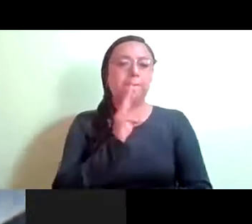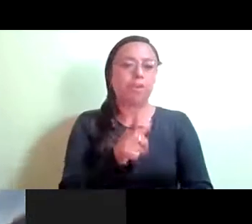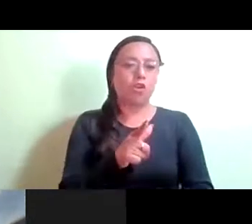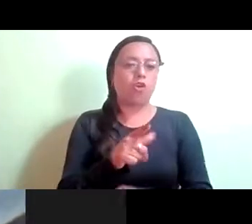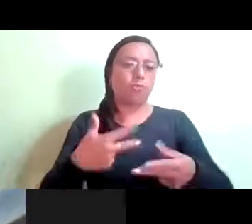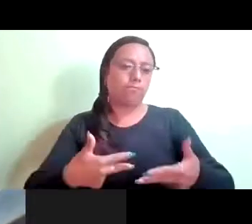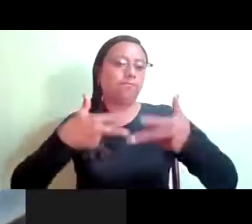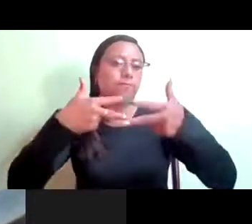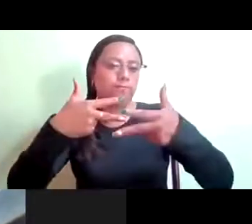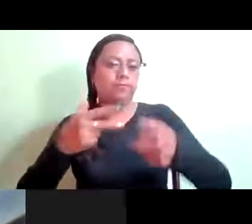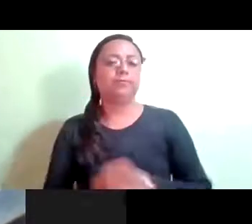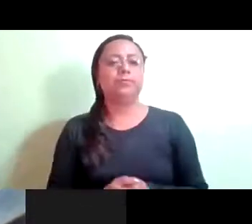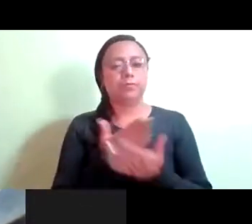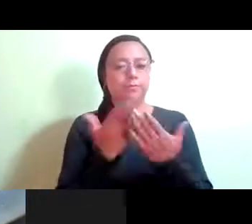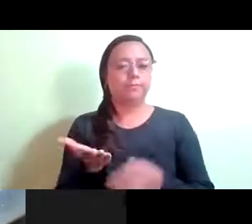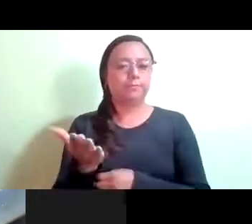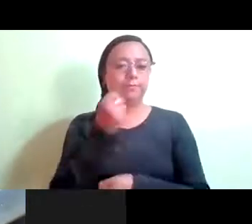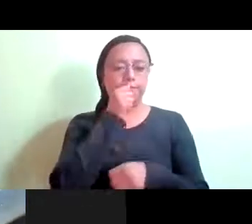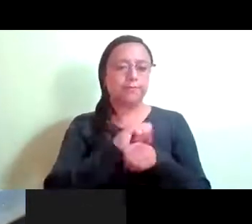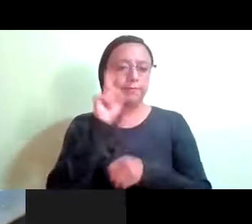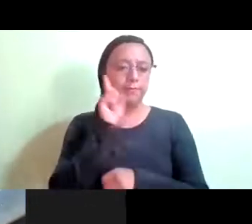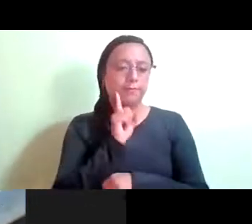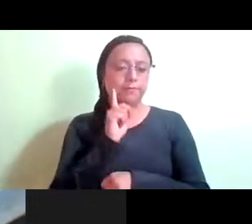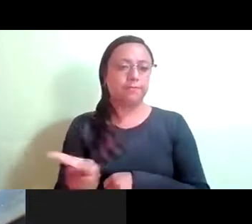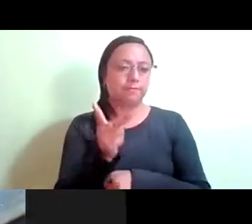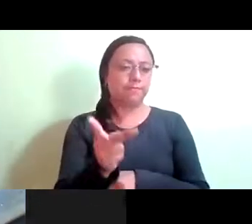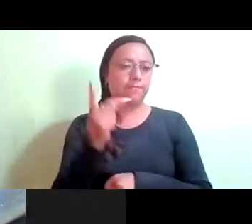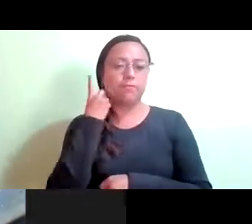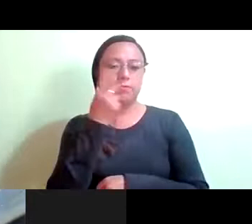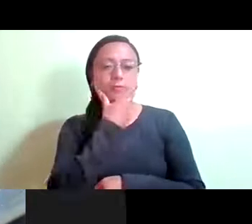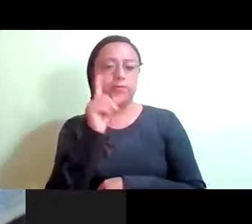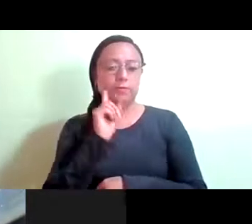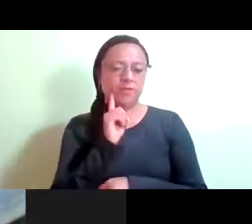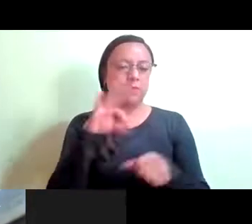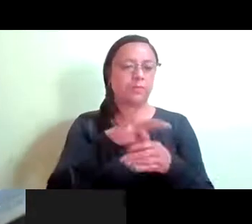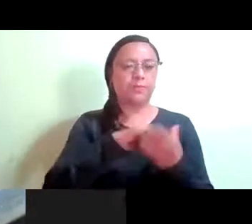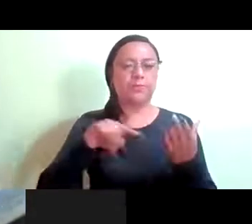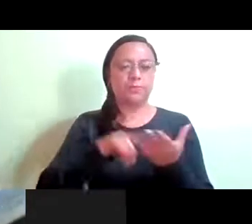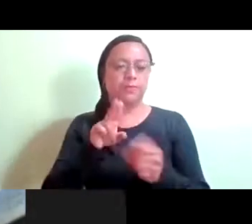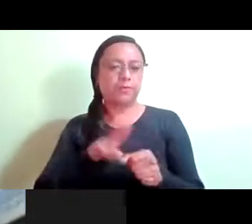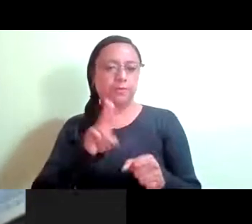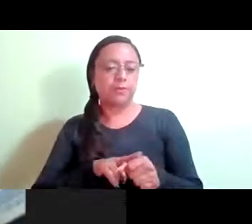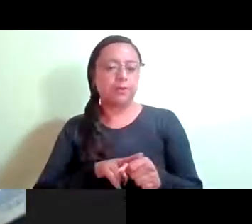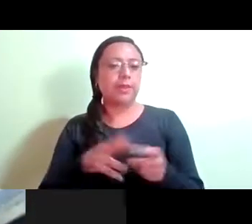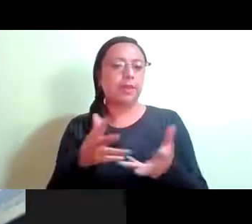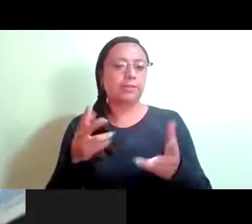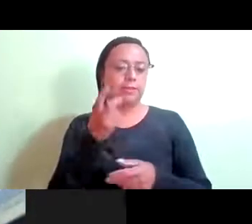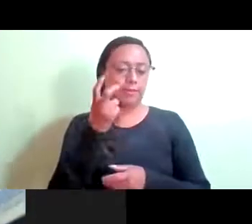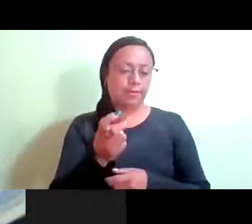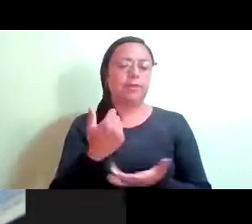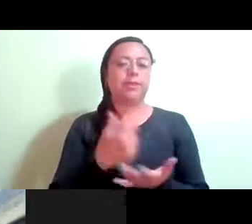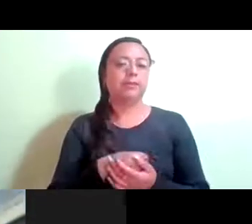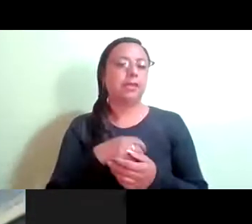virtual. Se solicita a la secretaria proceda a consultar a las diputadas y diputados en votación económica a la realización del conversatorio.